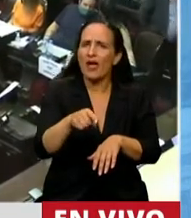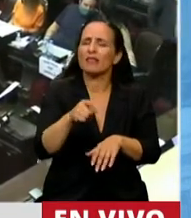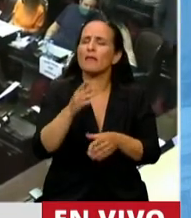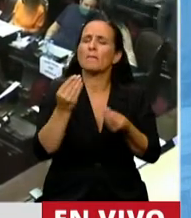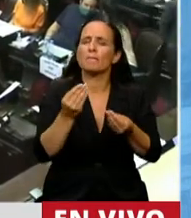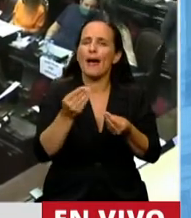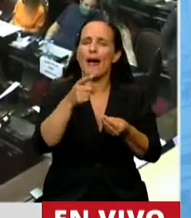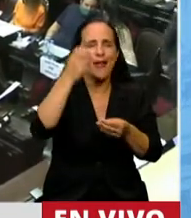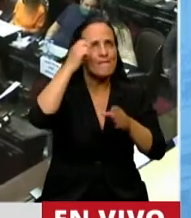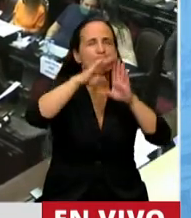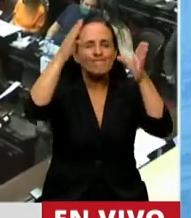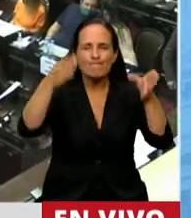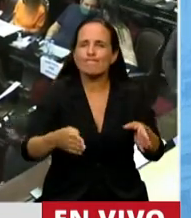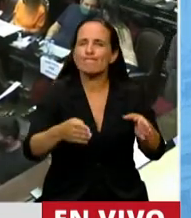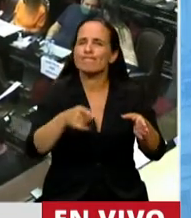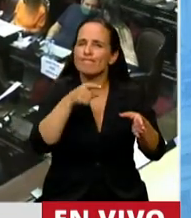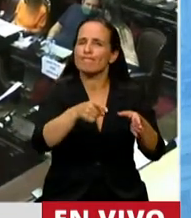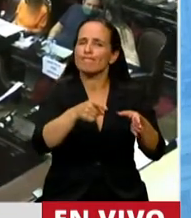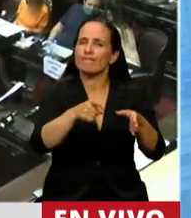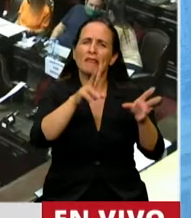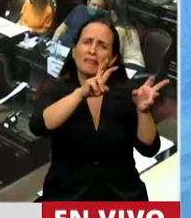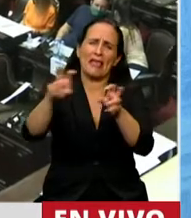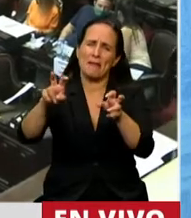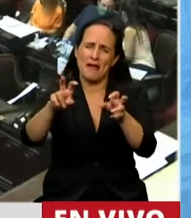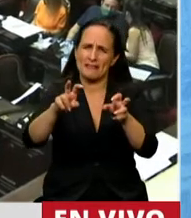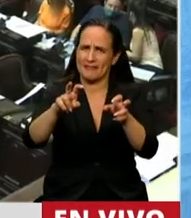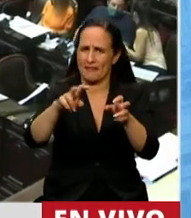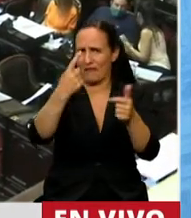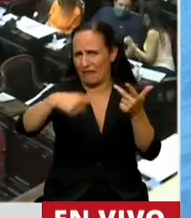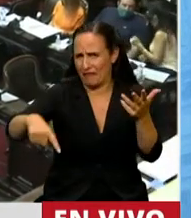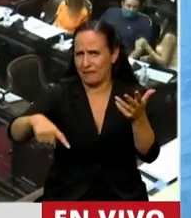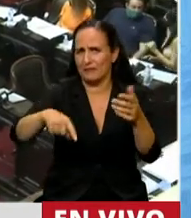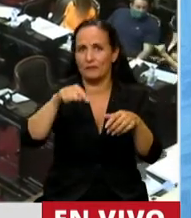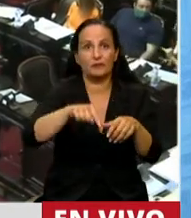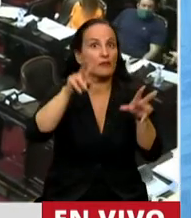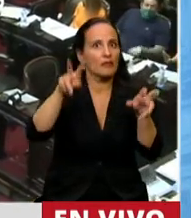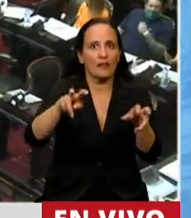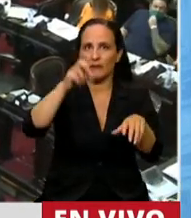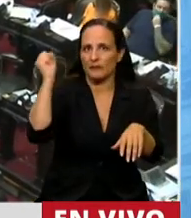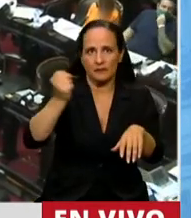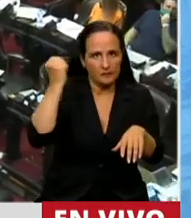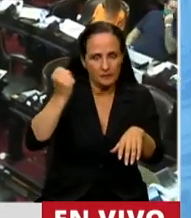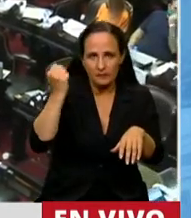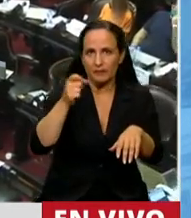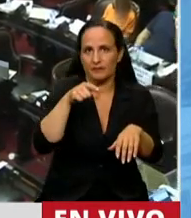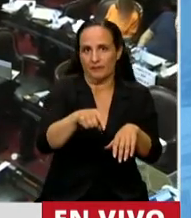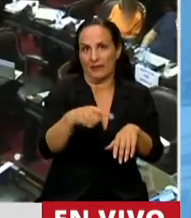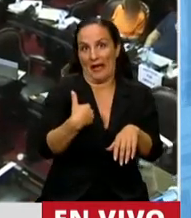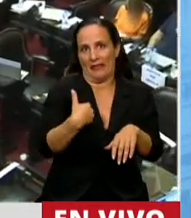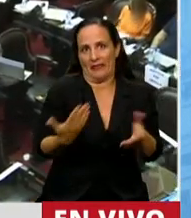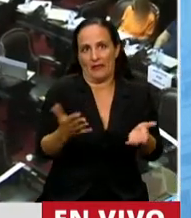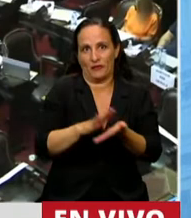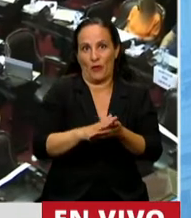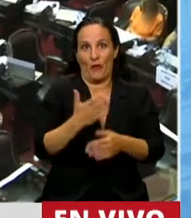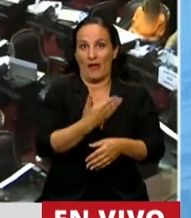institucionalidad en diversos temas y, en este caso, en uno que para un país como la Argentina de tanta trascendencia como es el de la